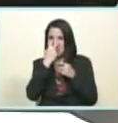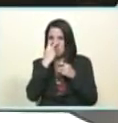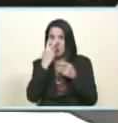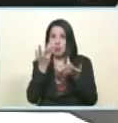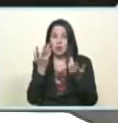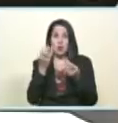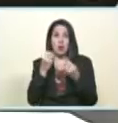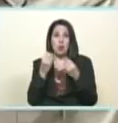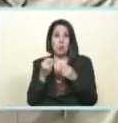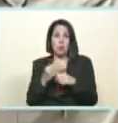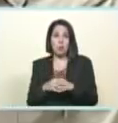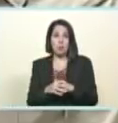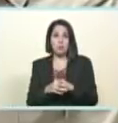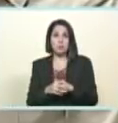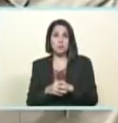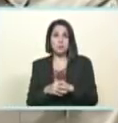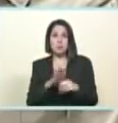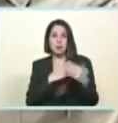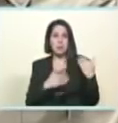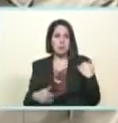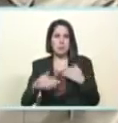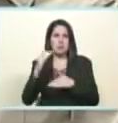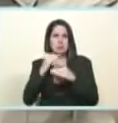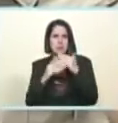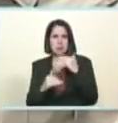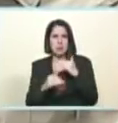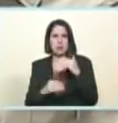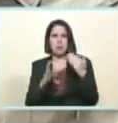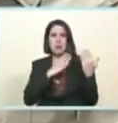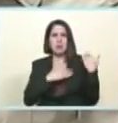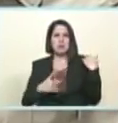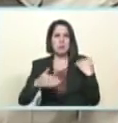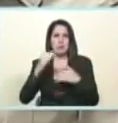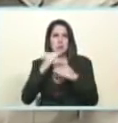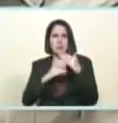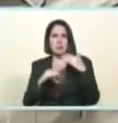de la república vicepresidente de planificación vicepresidente